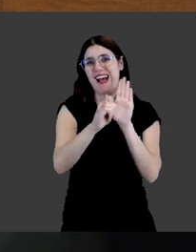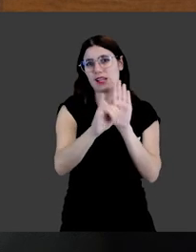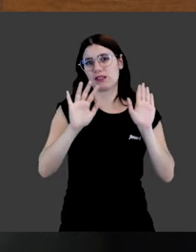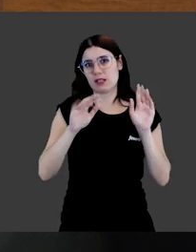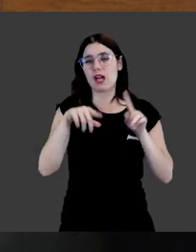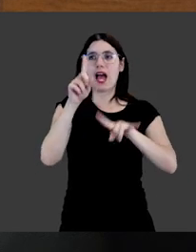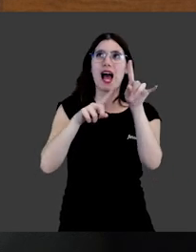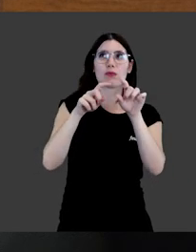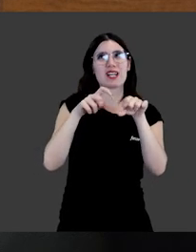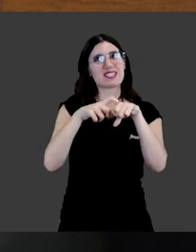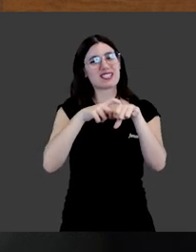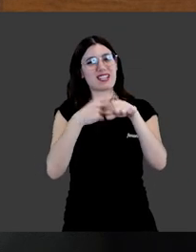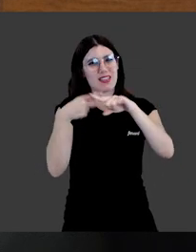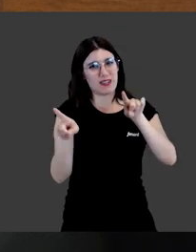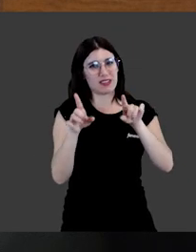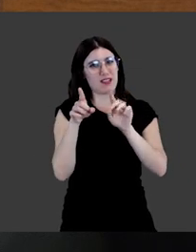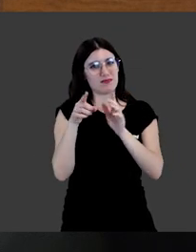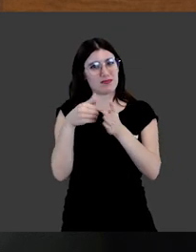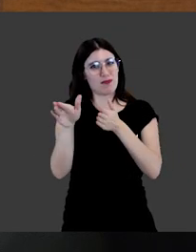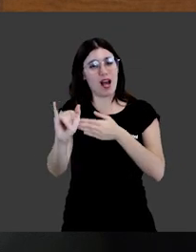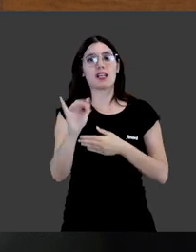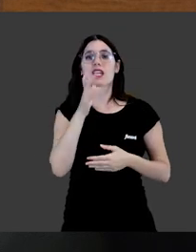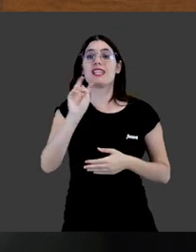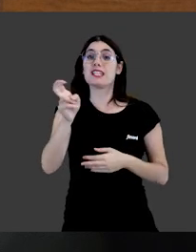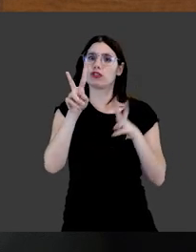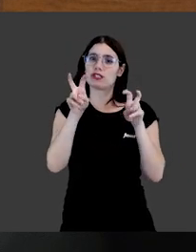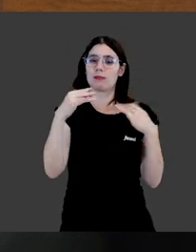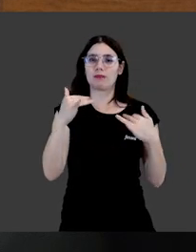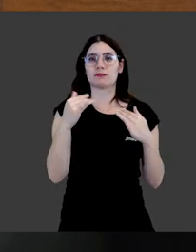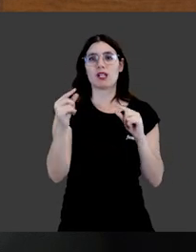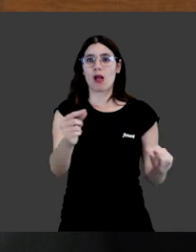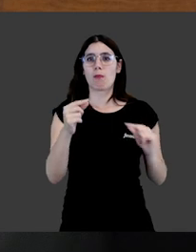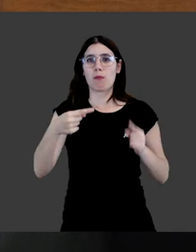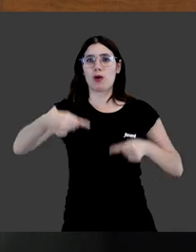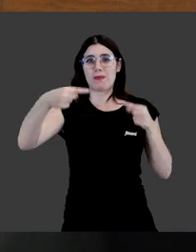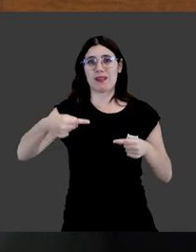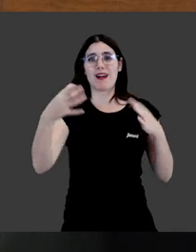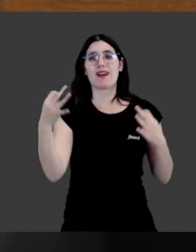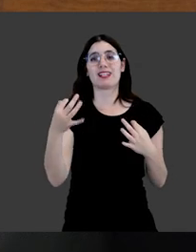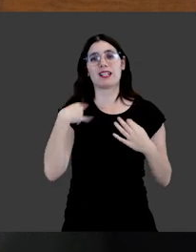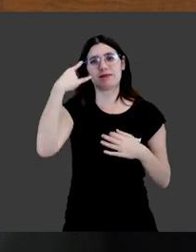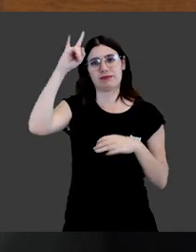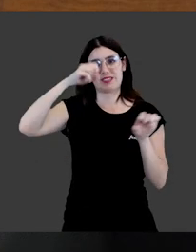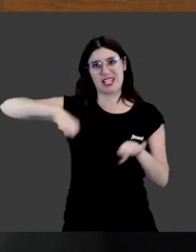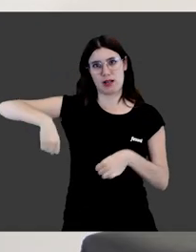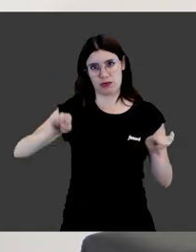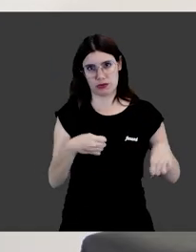o a su protección, por lo tanto podrían quedar algunas especies fuera. Y luego también tenemos un tema muy controvertido, que es